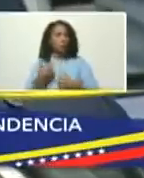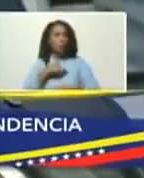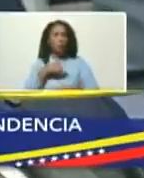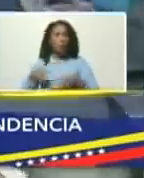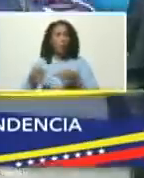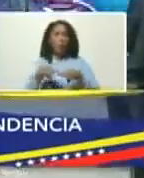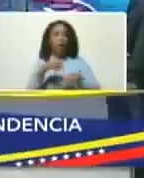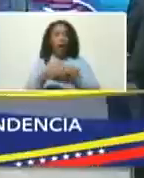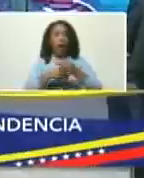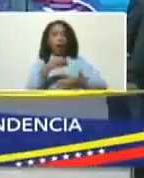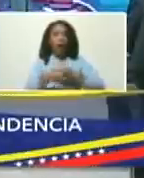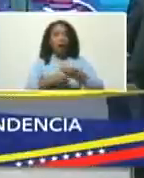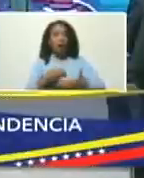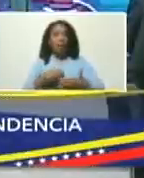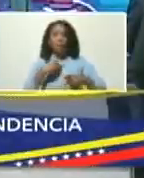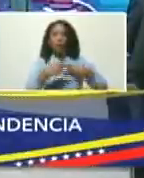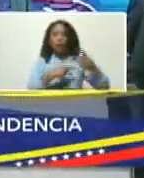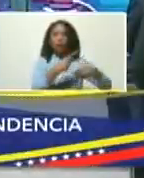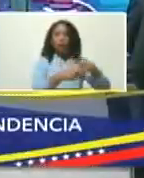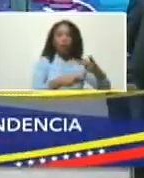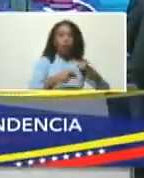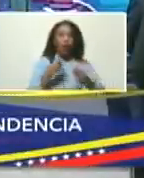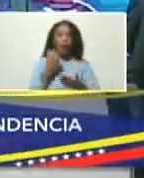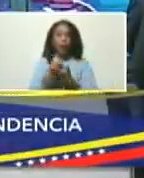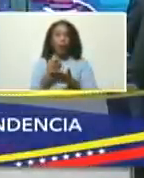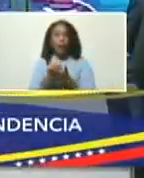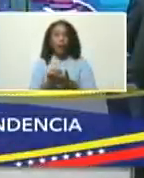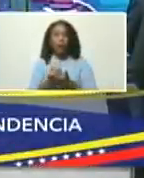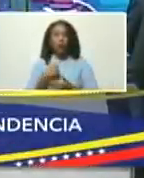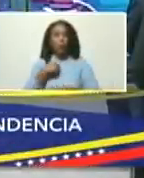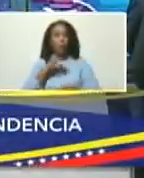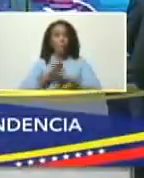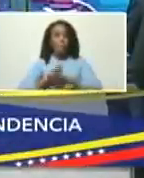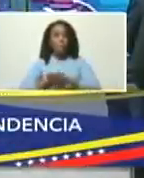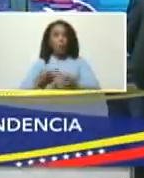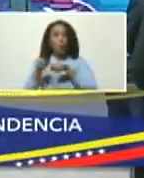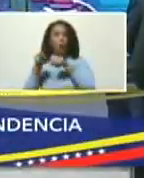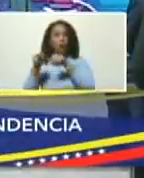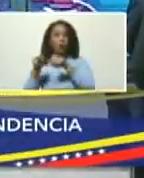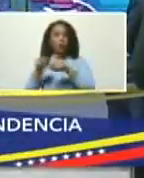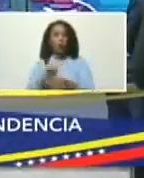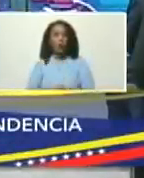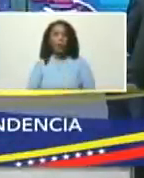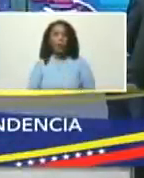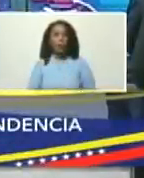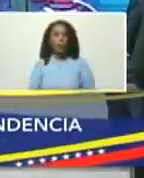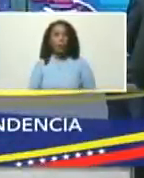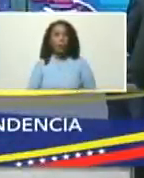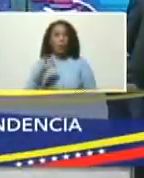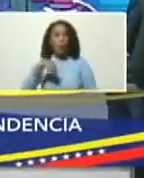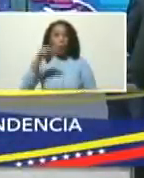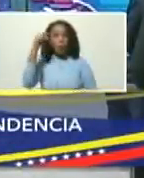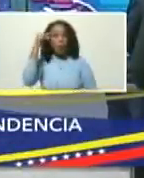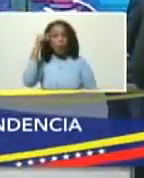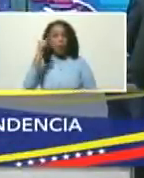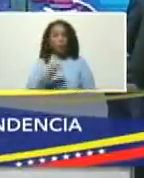consoliden su proceso económico yo por eso el día de hoy